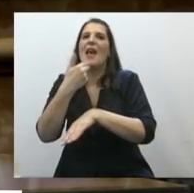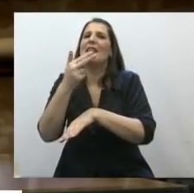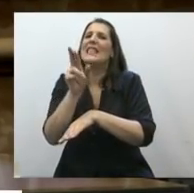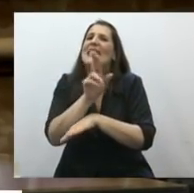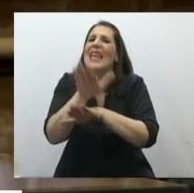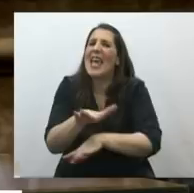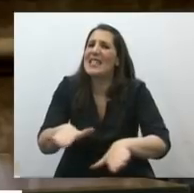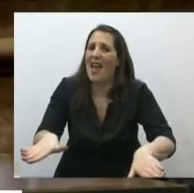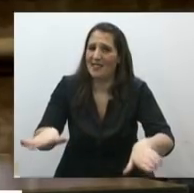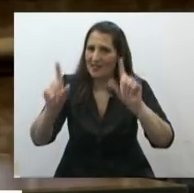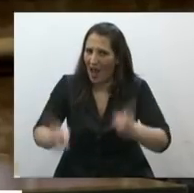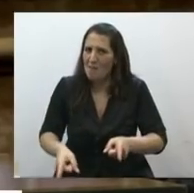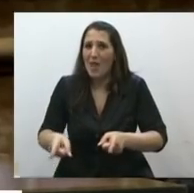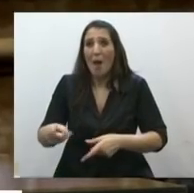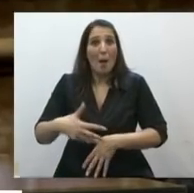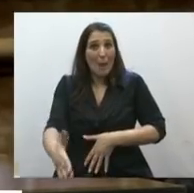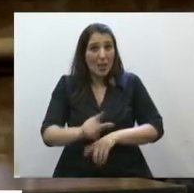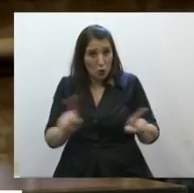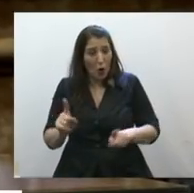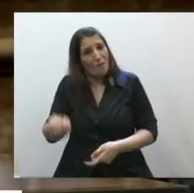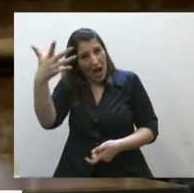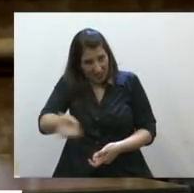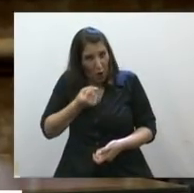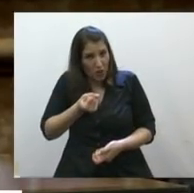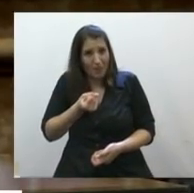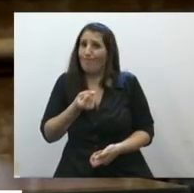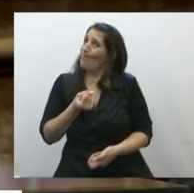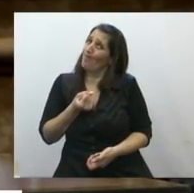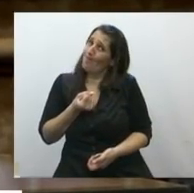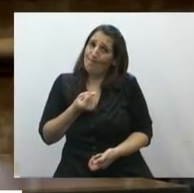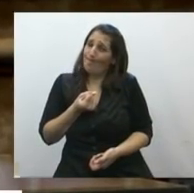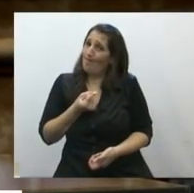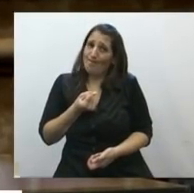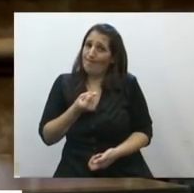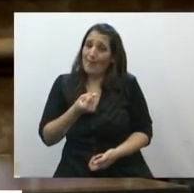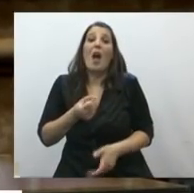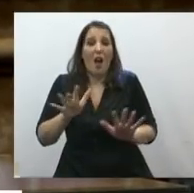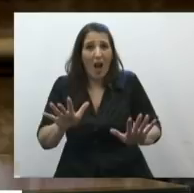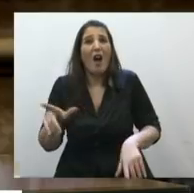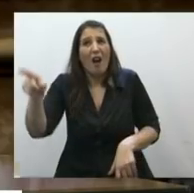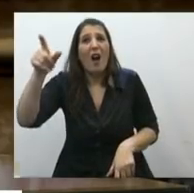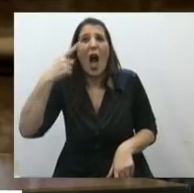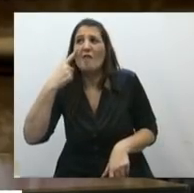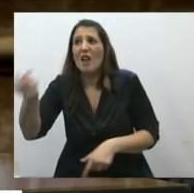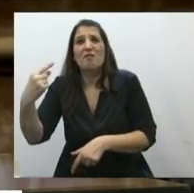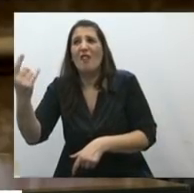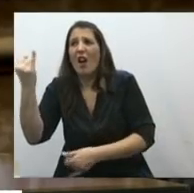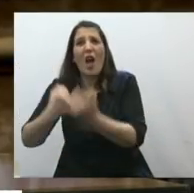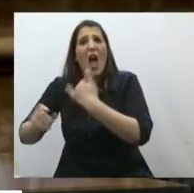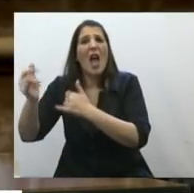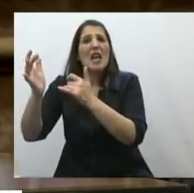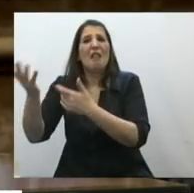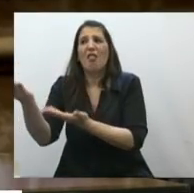y nuestras niñas no queden embarazadas. Los quiero ver si me pueden asegurar que en todos los